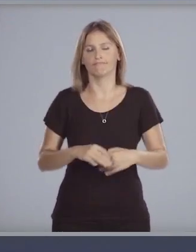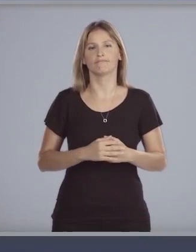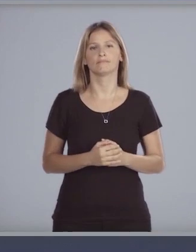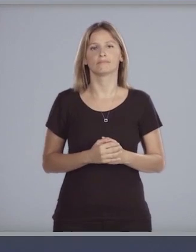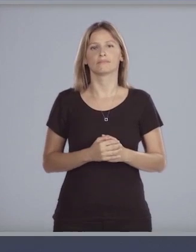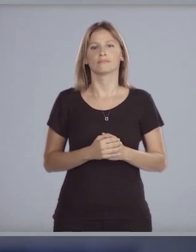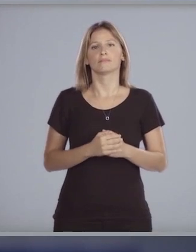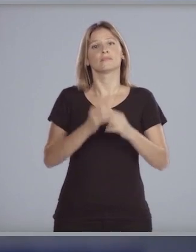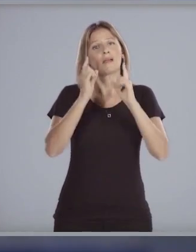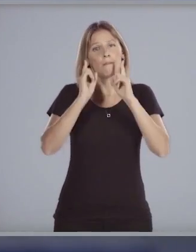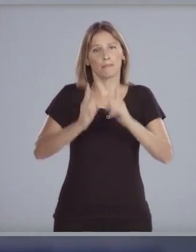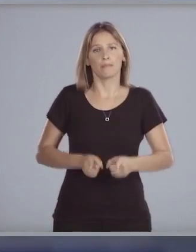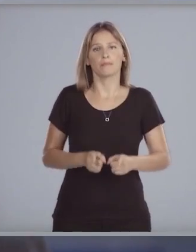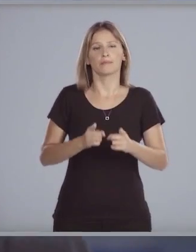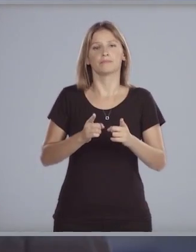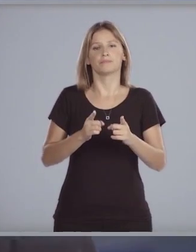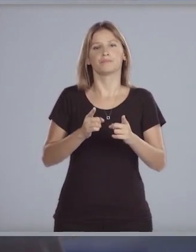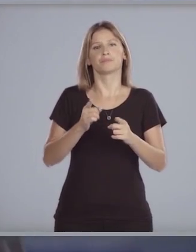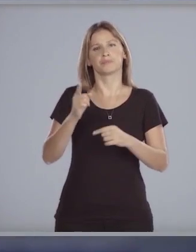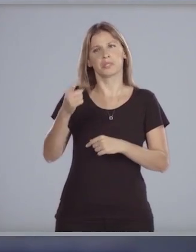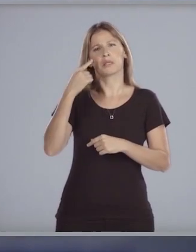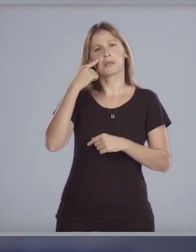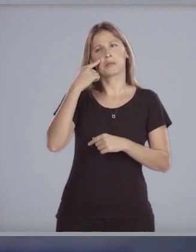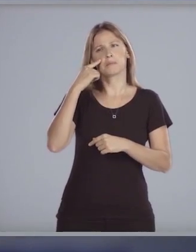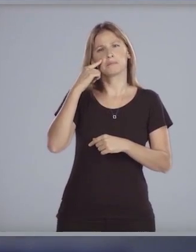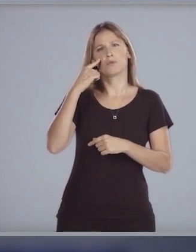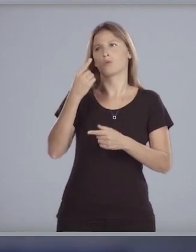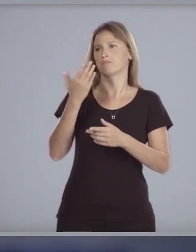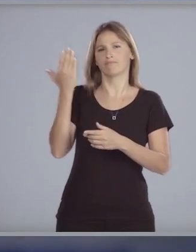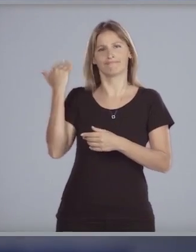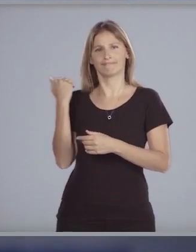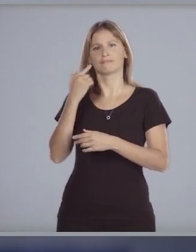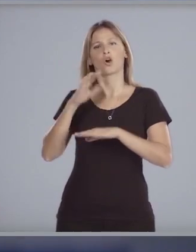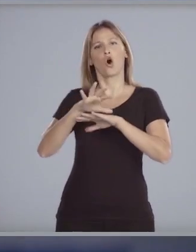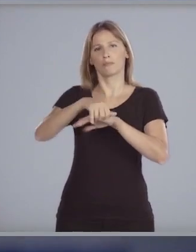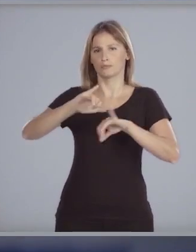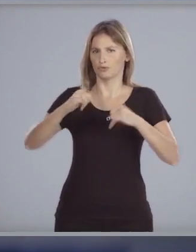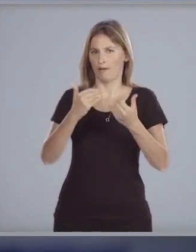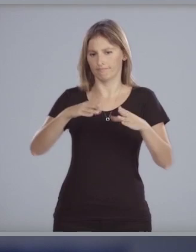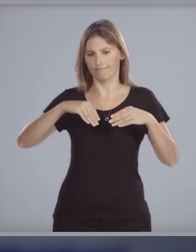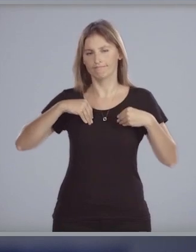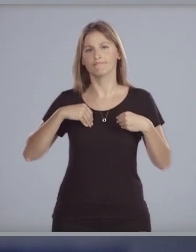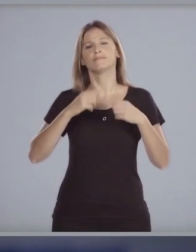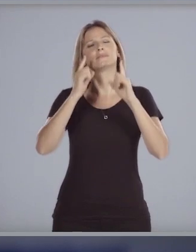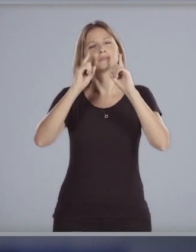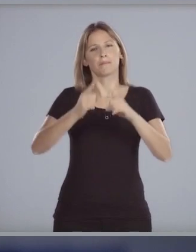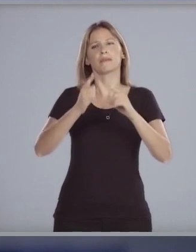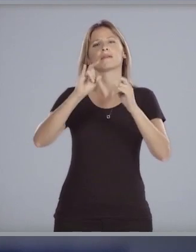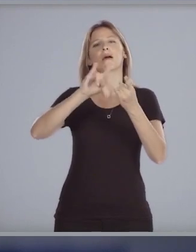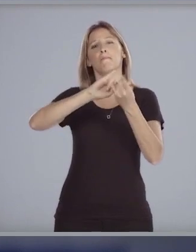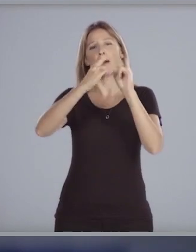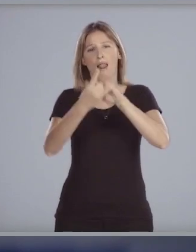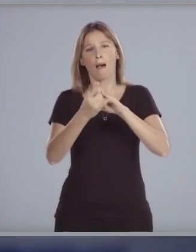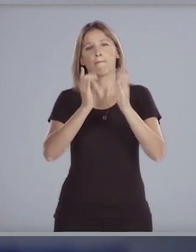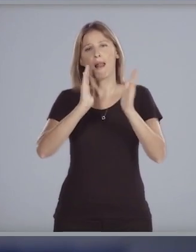trabajadores asimismo y honrando otro compromiso asumido también remitiremos al